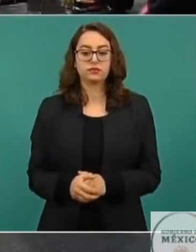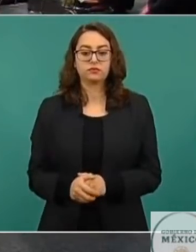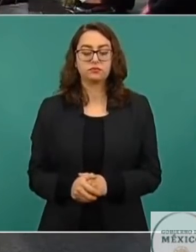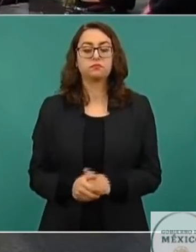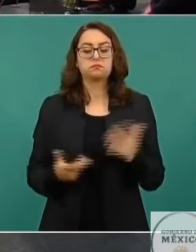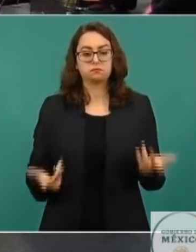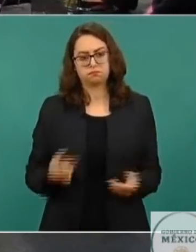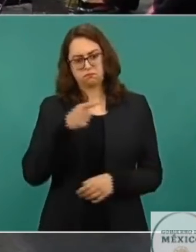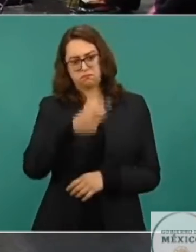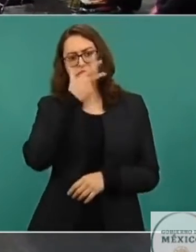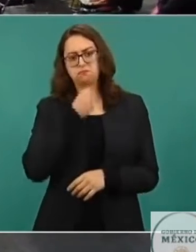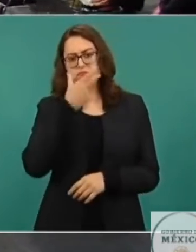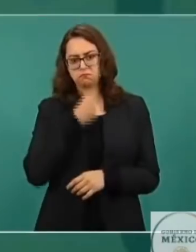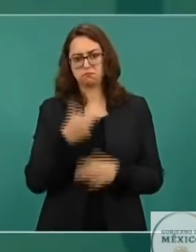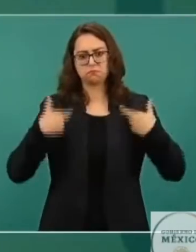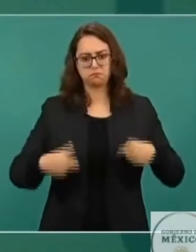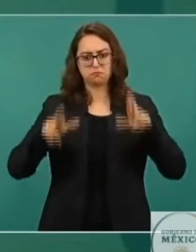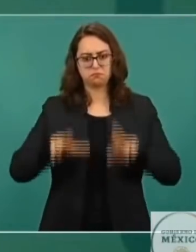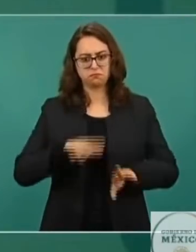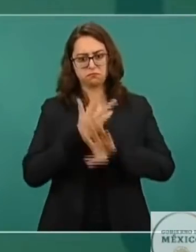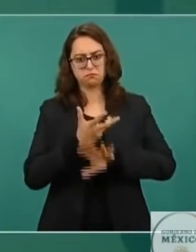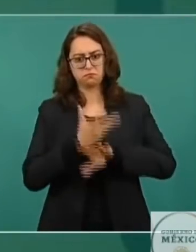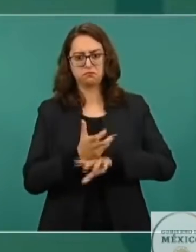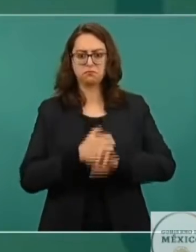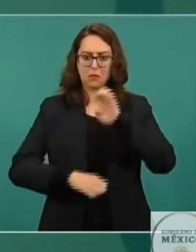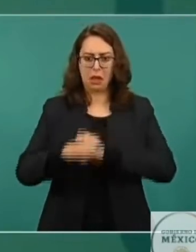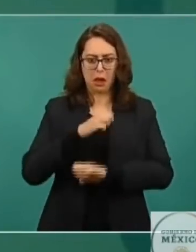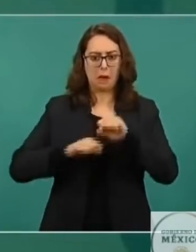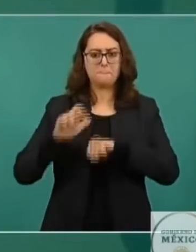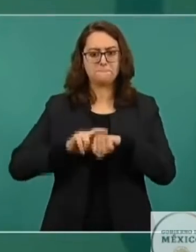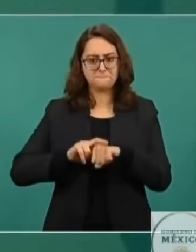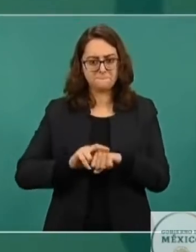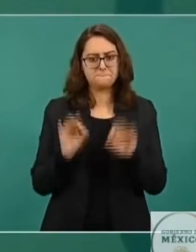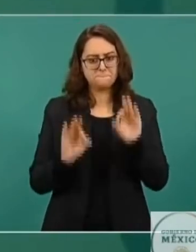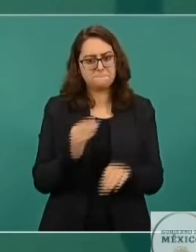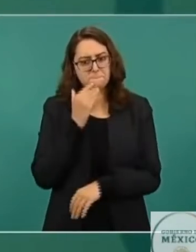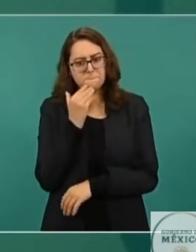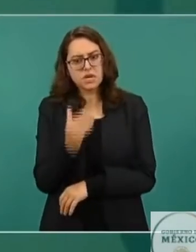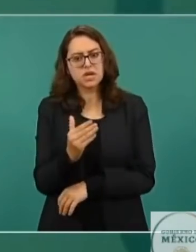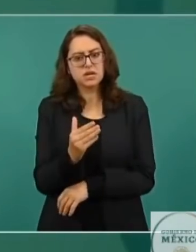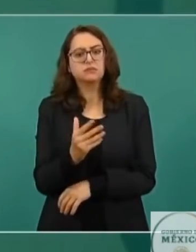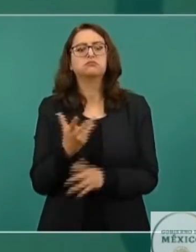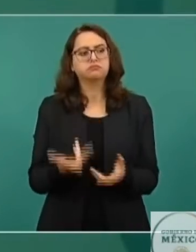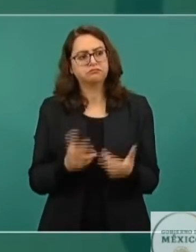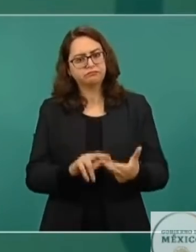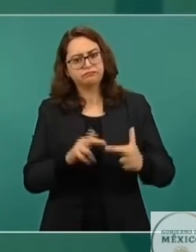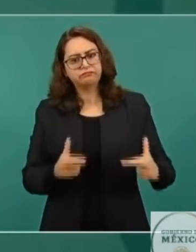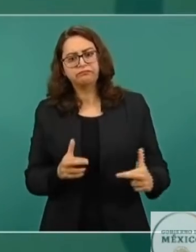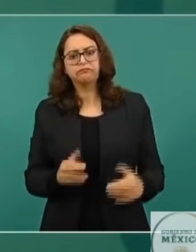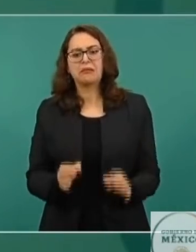buen embajador, el señor Ken Salazar, que llevamos buenas relaciones,